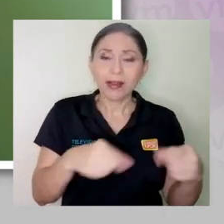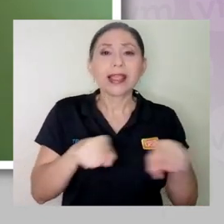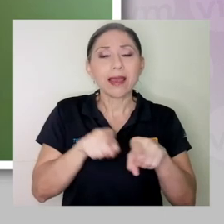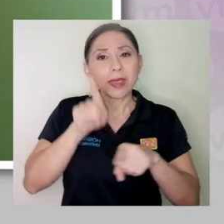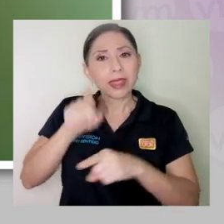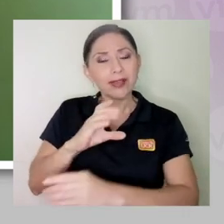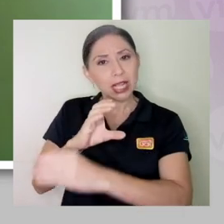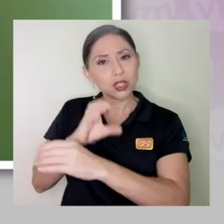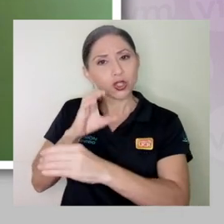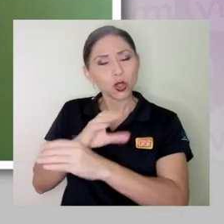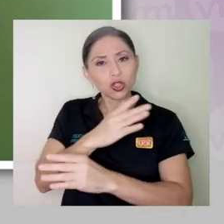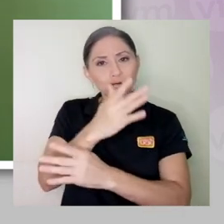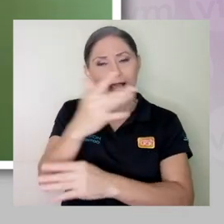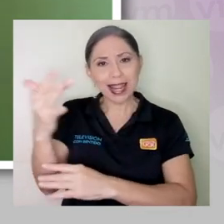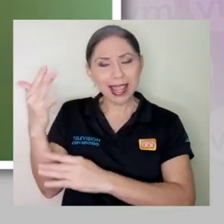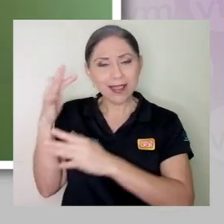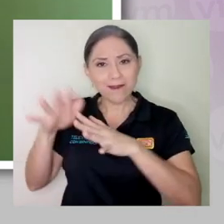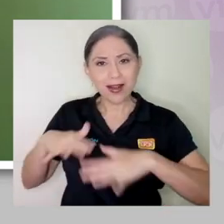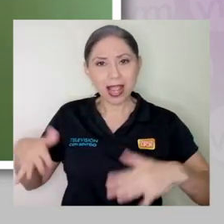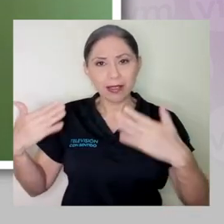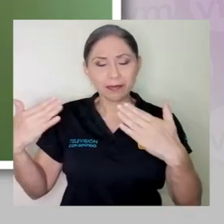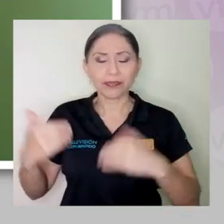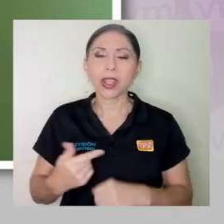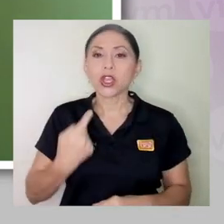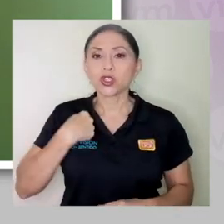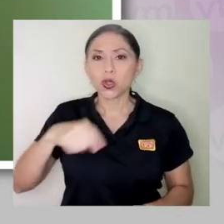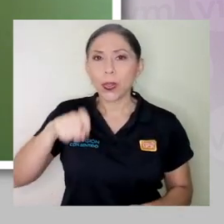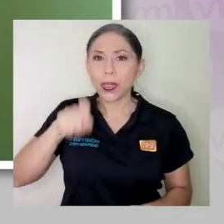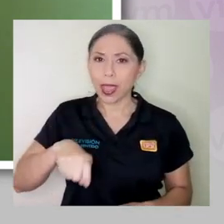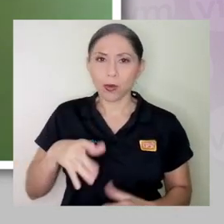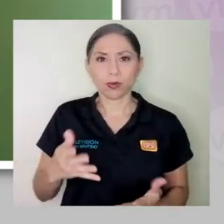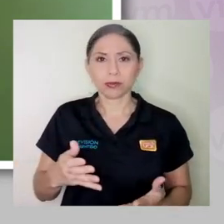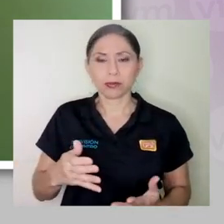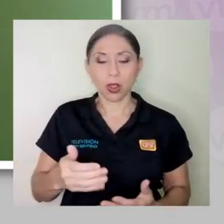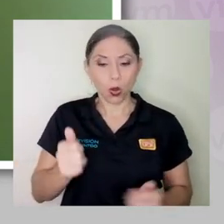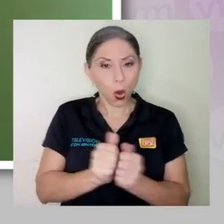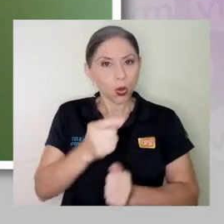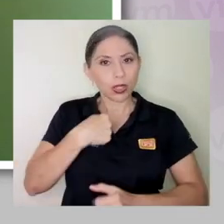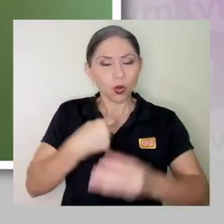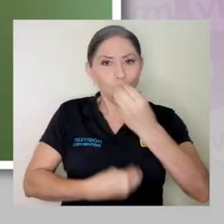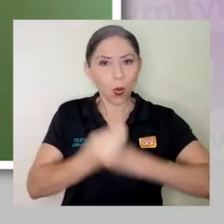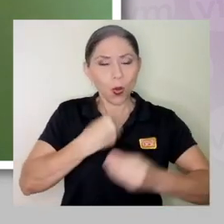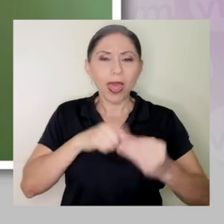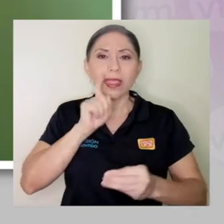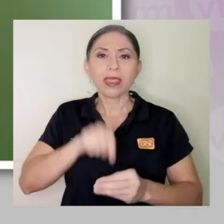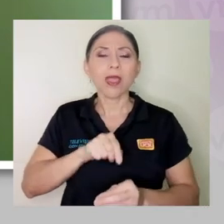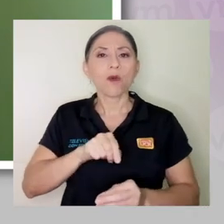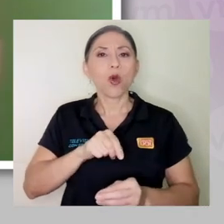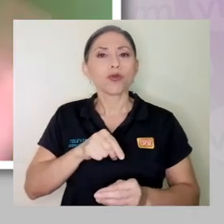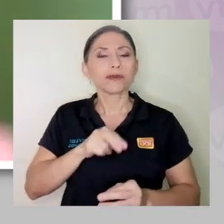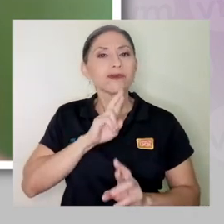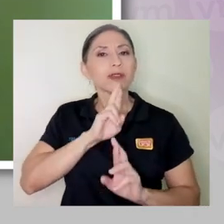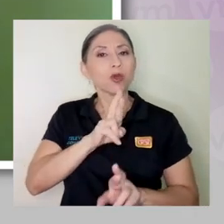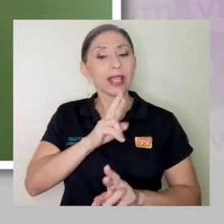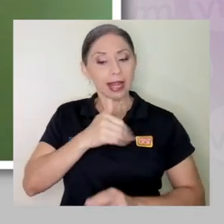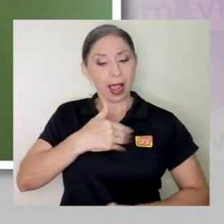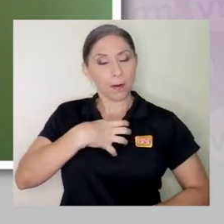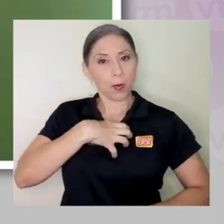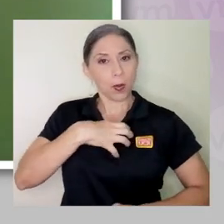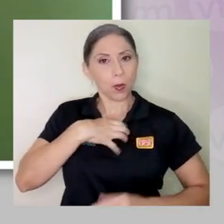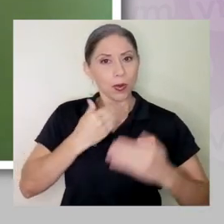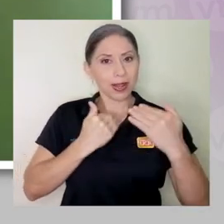sino que también tiene que ser sostenible, ¿verdad? Yo tengo que, con mi alimentación tengo que responder no solo a mis límites